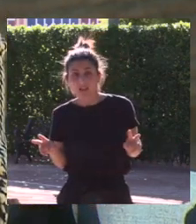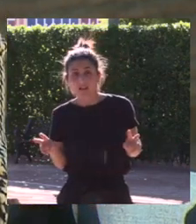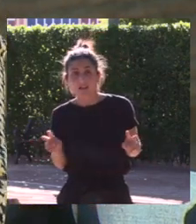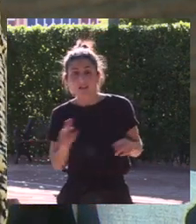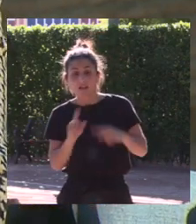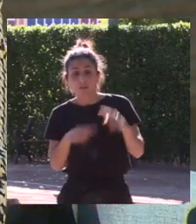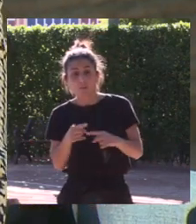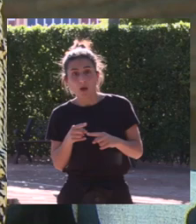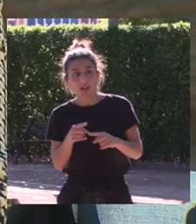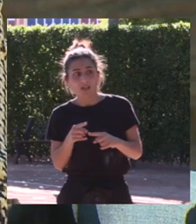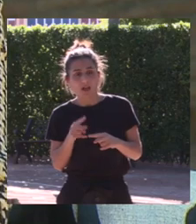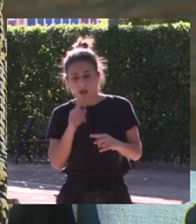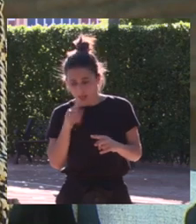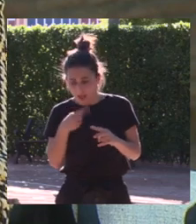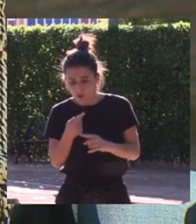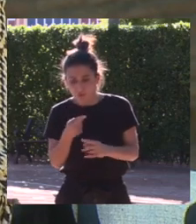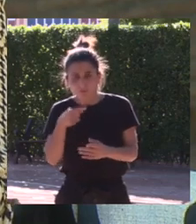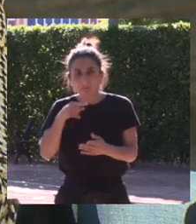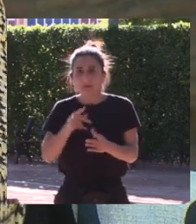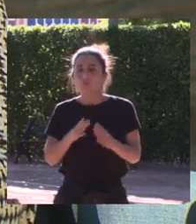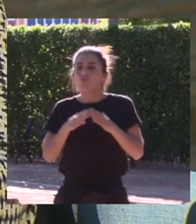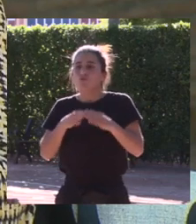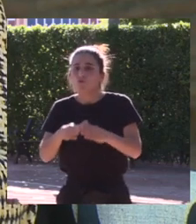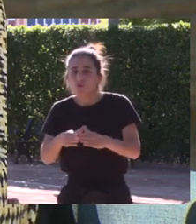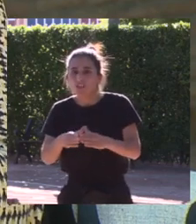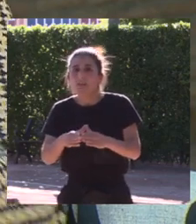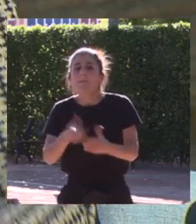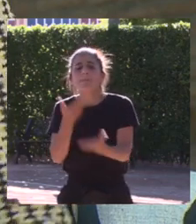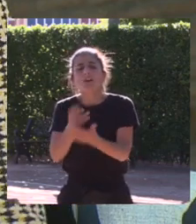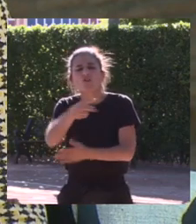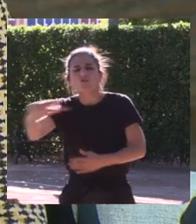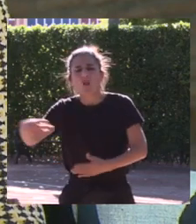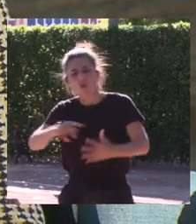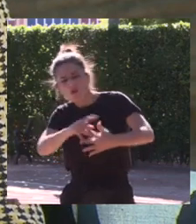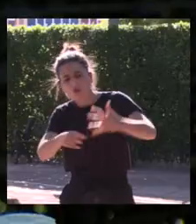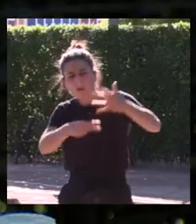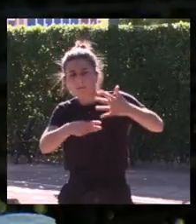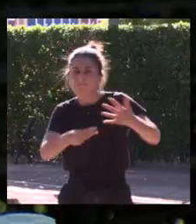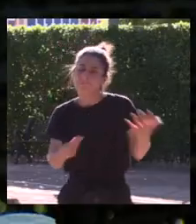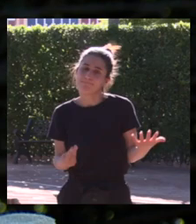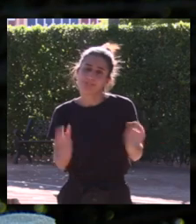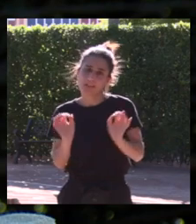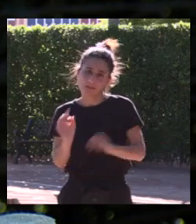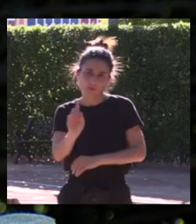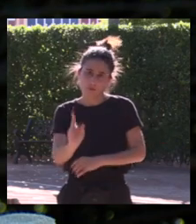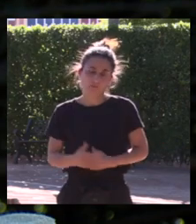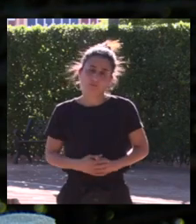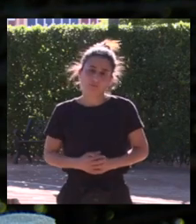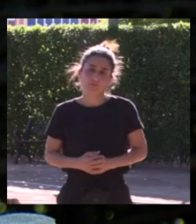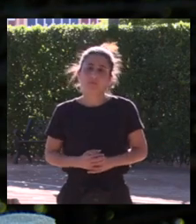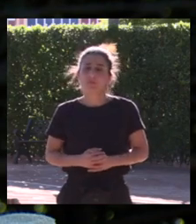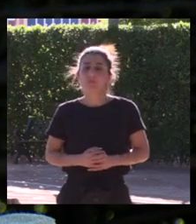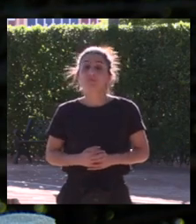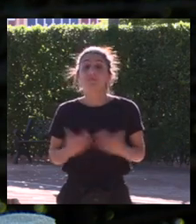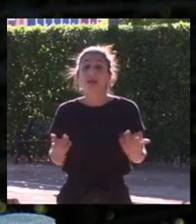incorporar ya te estén exigiendo el resultado pues ahora no es así en eso sí se ha avanzado en